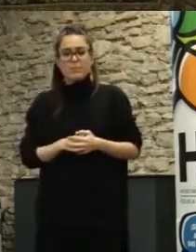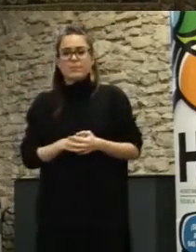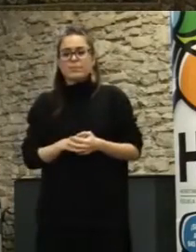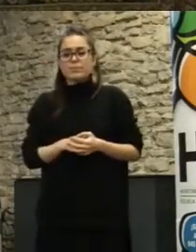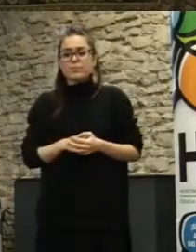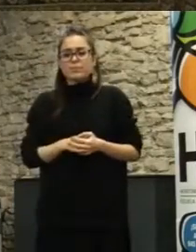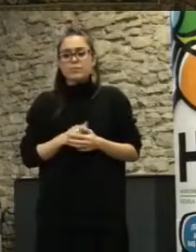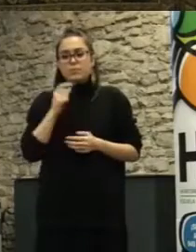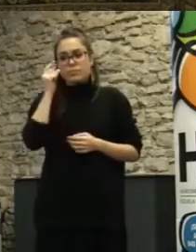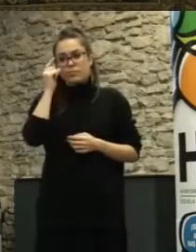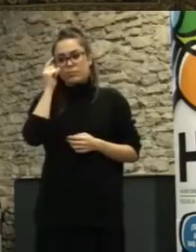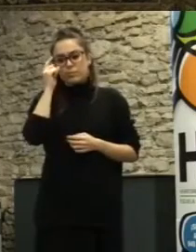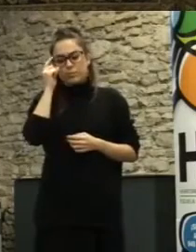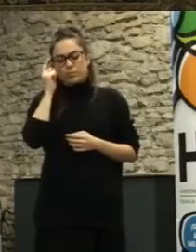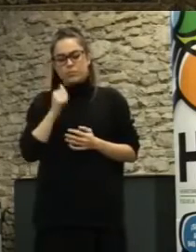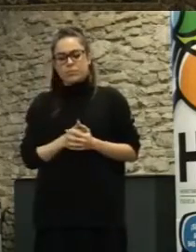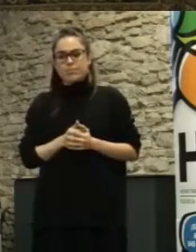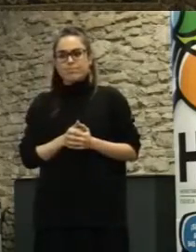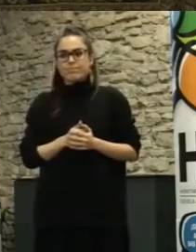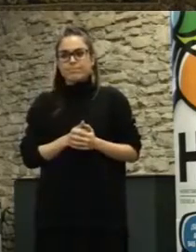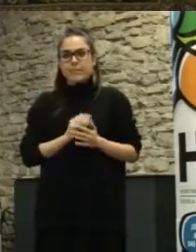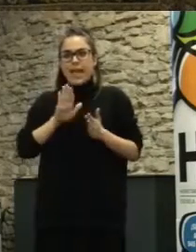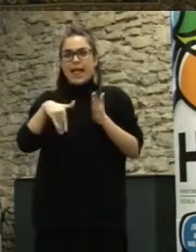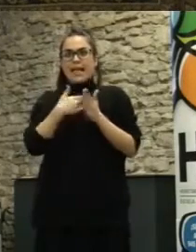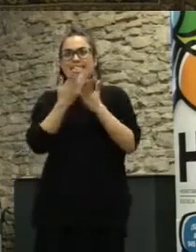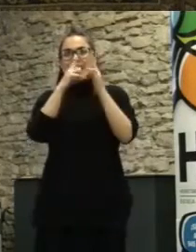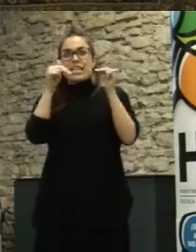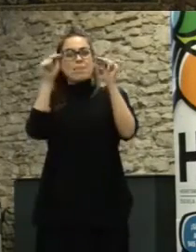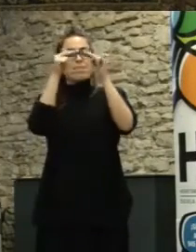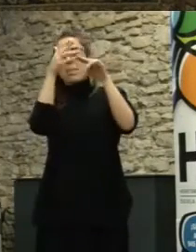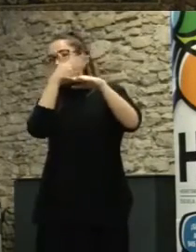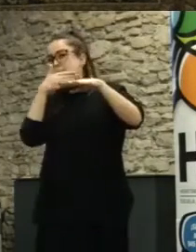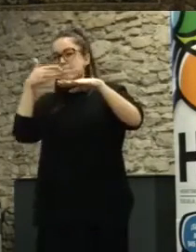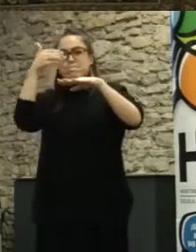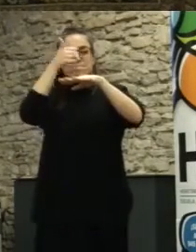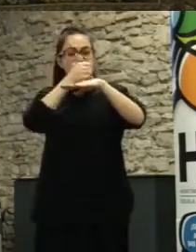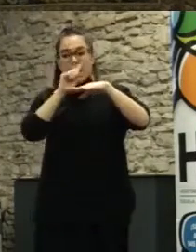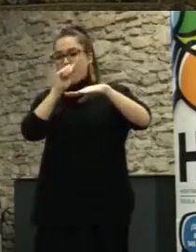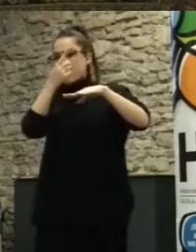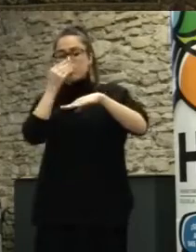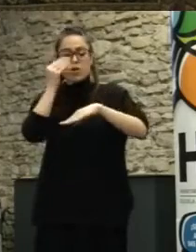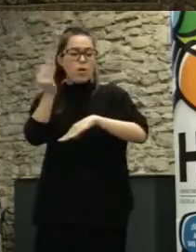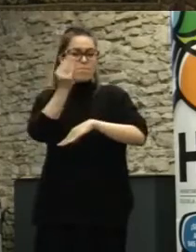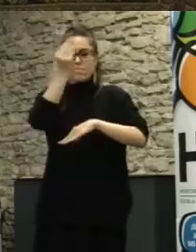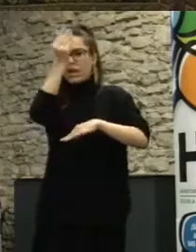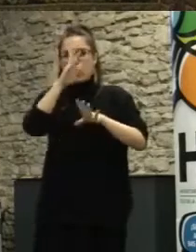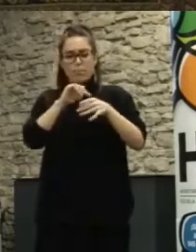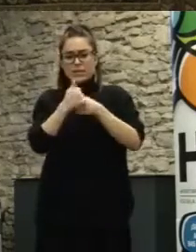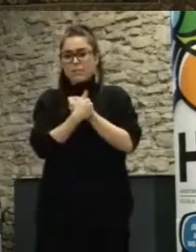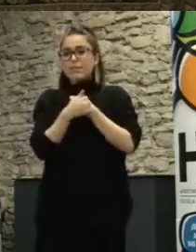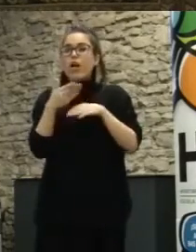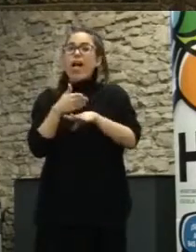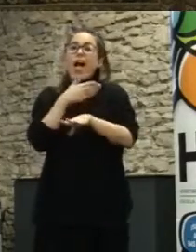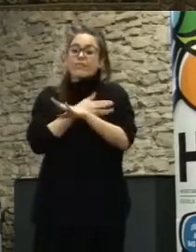quizás al estadio más alto de la participación, primero tenemos que haber pasado, digamos, estadios previos.